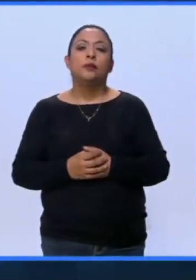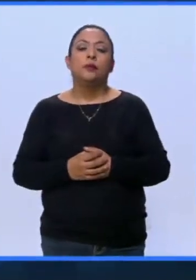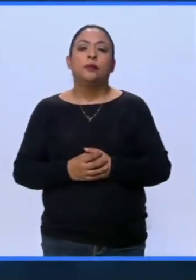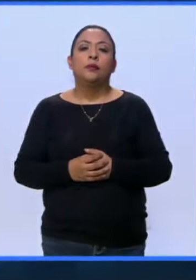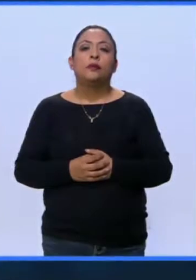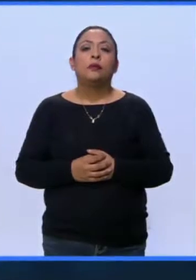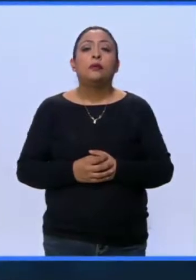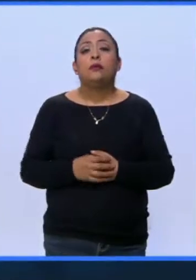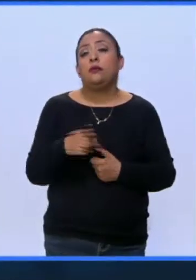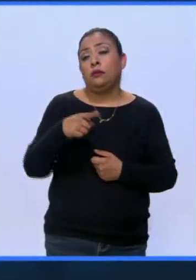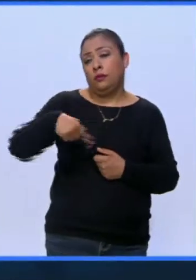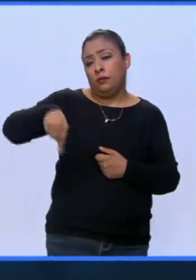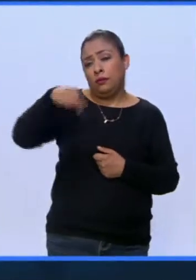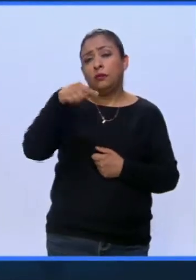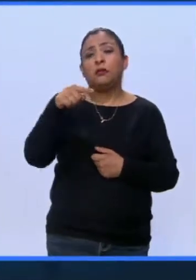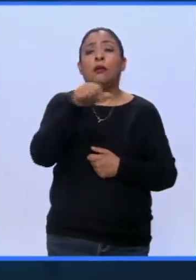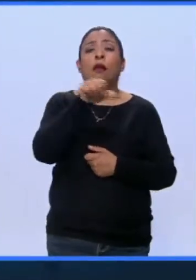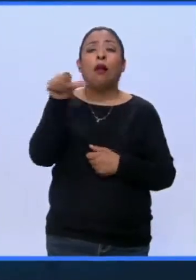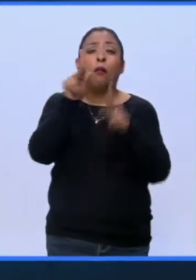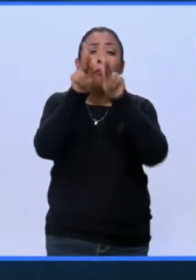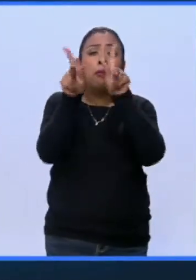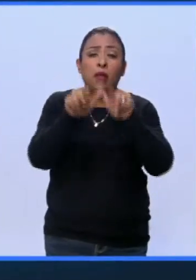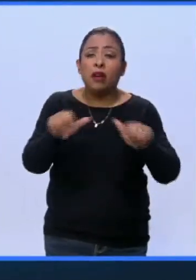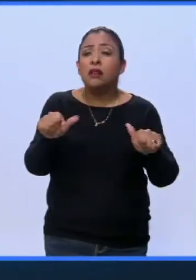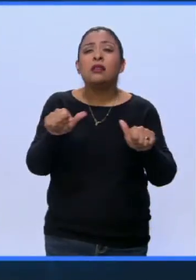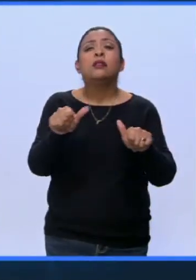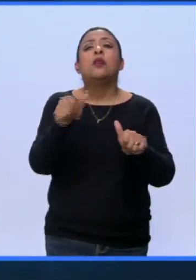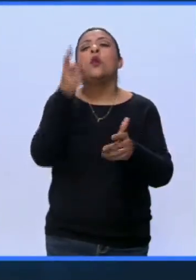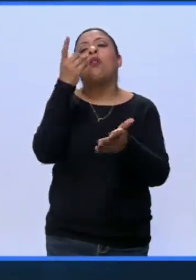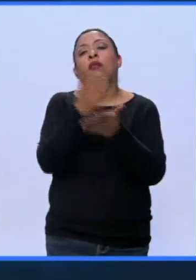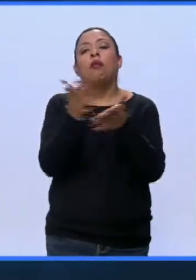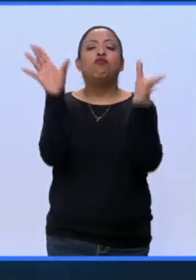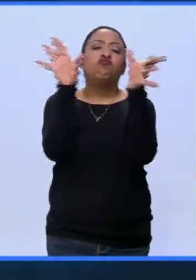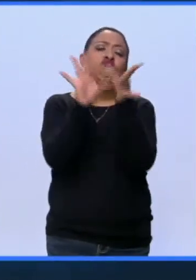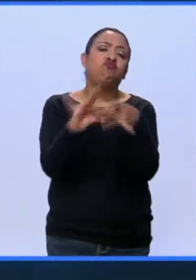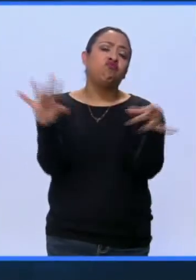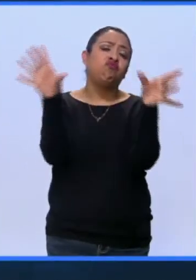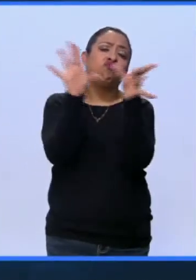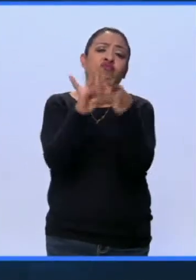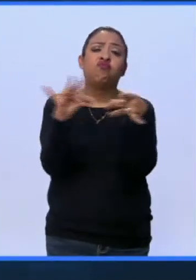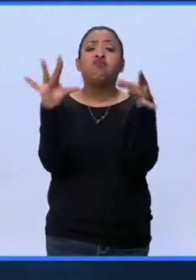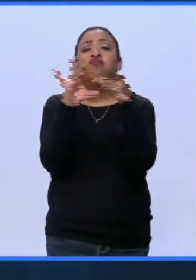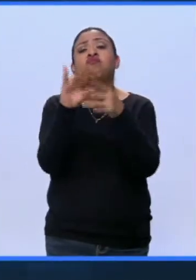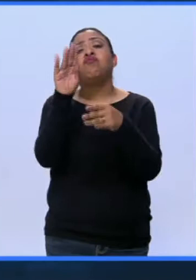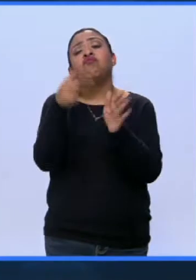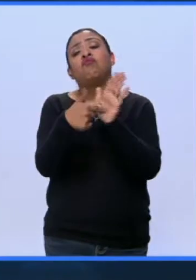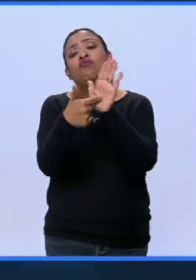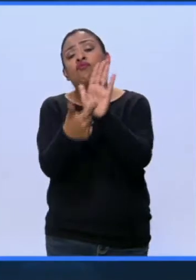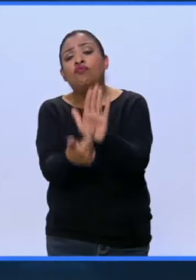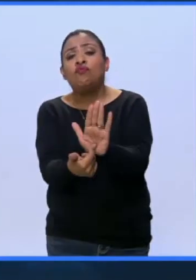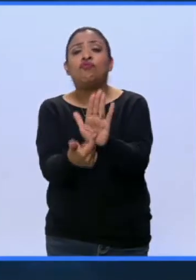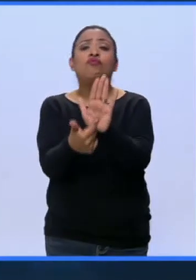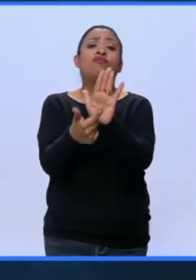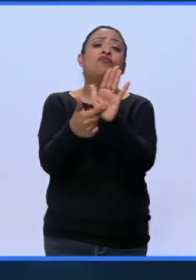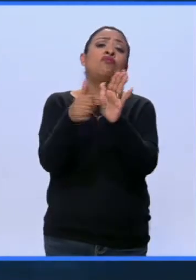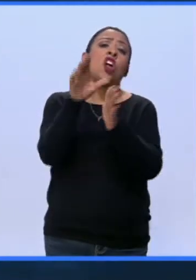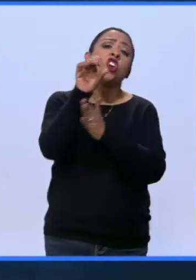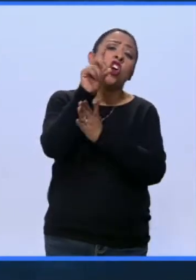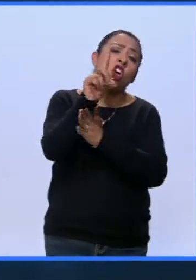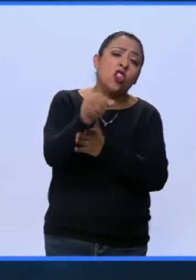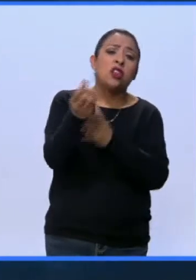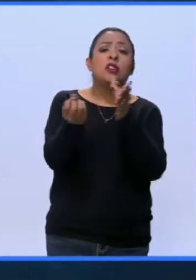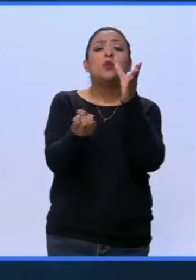Lo que se ha hecho por la paz no es más que discurso, muchas veces declaraciones, códigos,